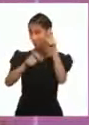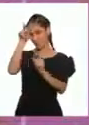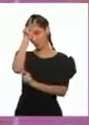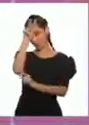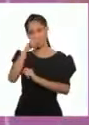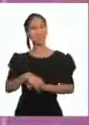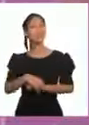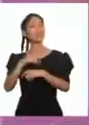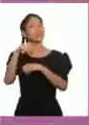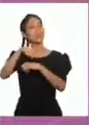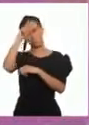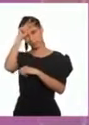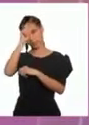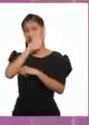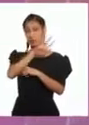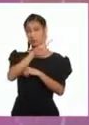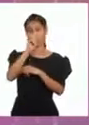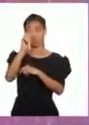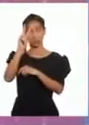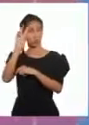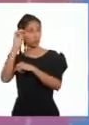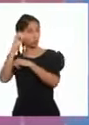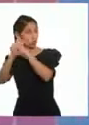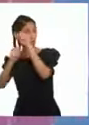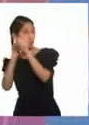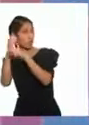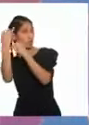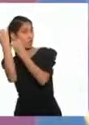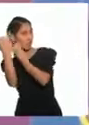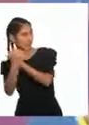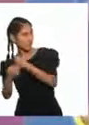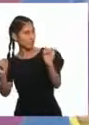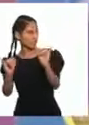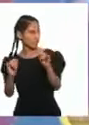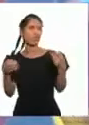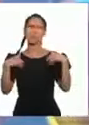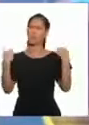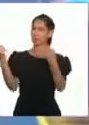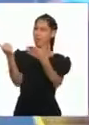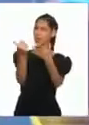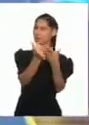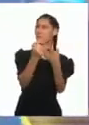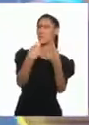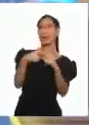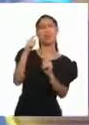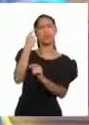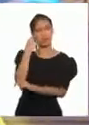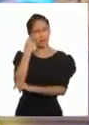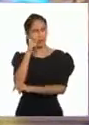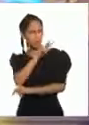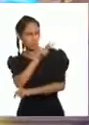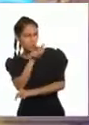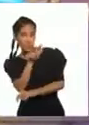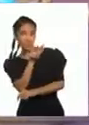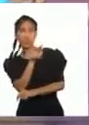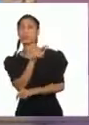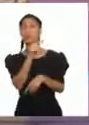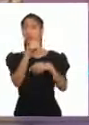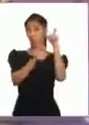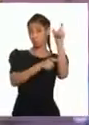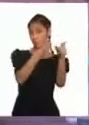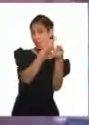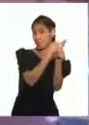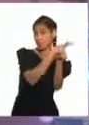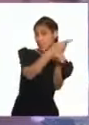independencia es una oportunidad para conocer las obras de nuestros artistas nacionales y a